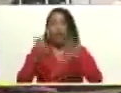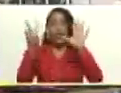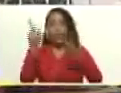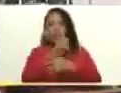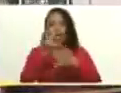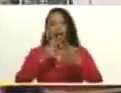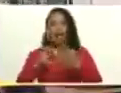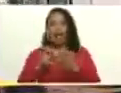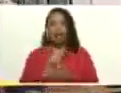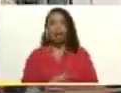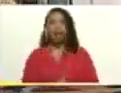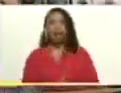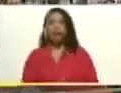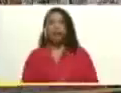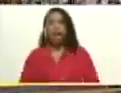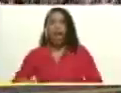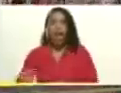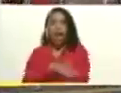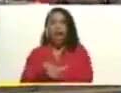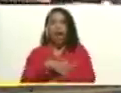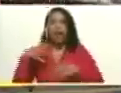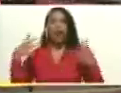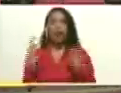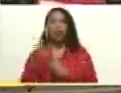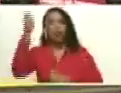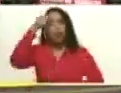líneas en la calle con el pueblo.